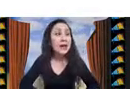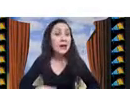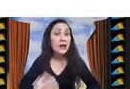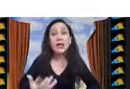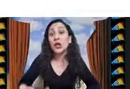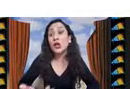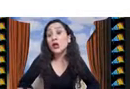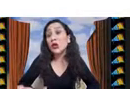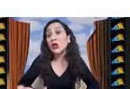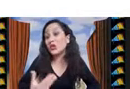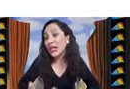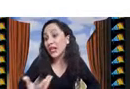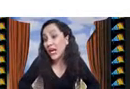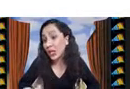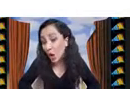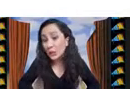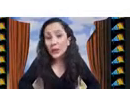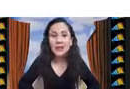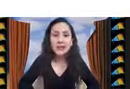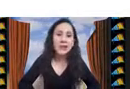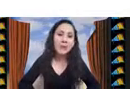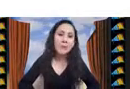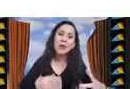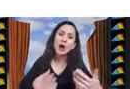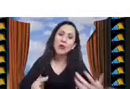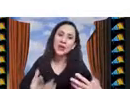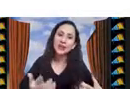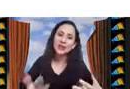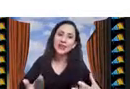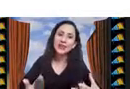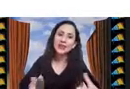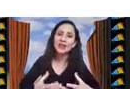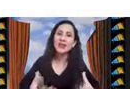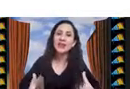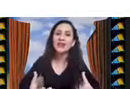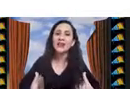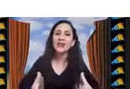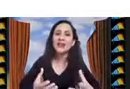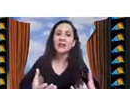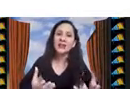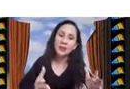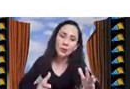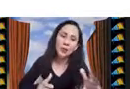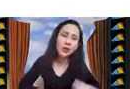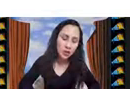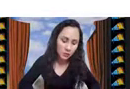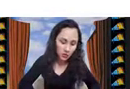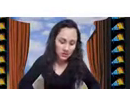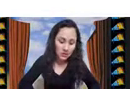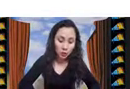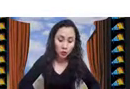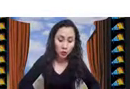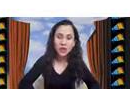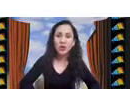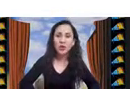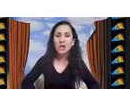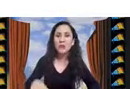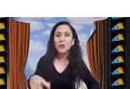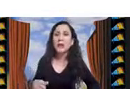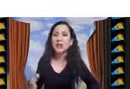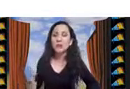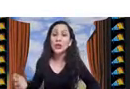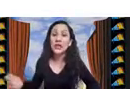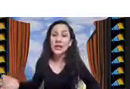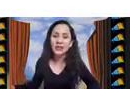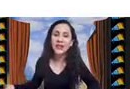problema, que no serían óptimas. Pero aún así terminan este tipo de algoritmos exactos cuando